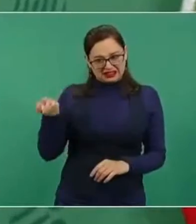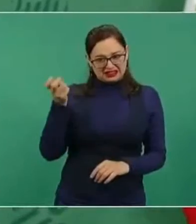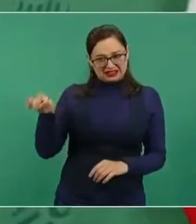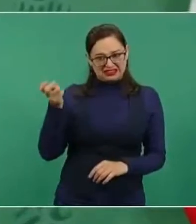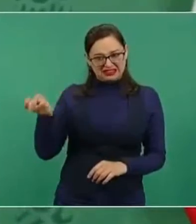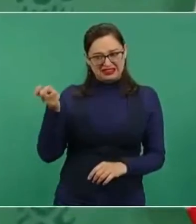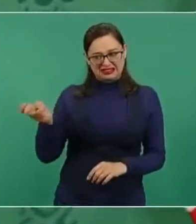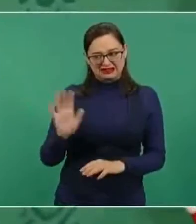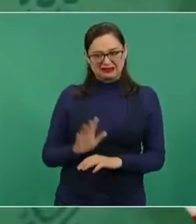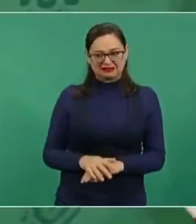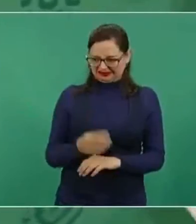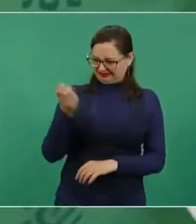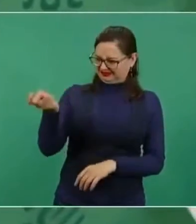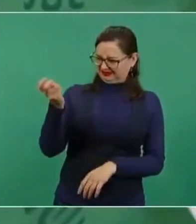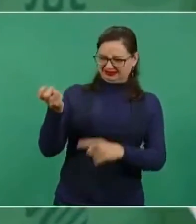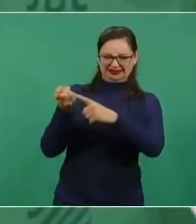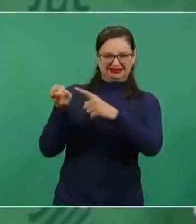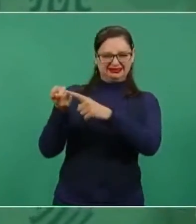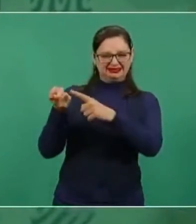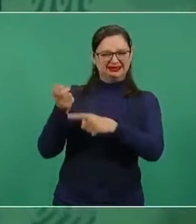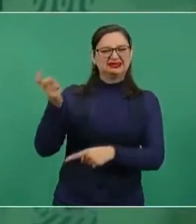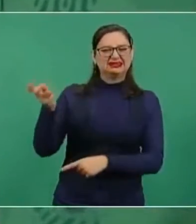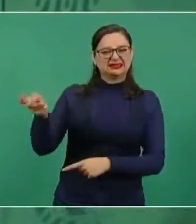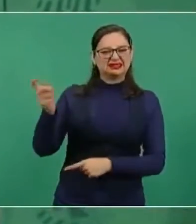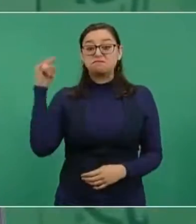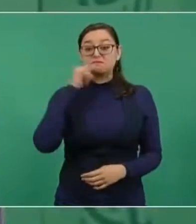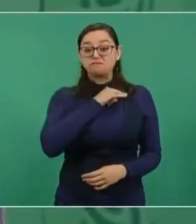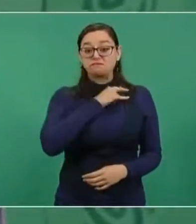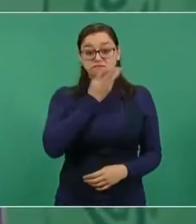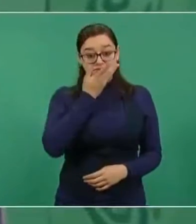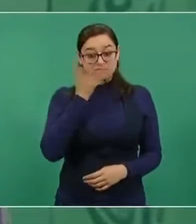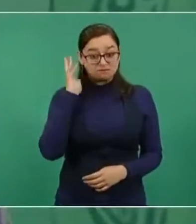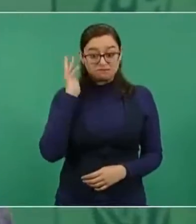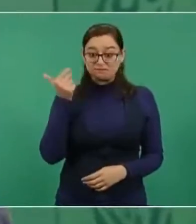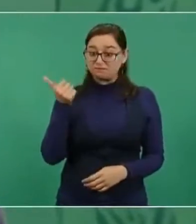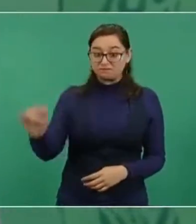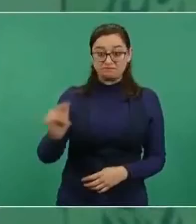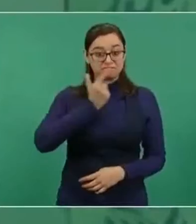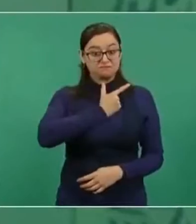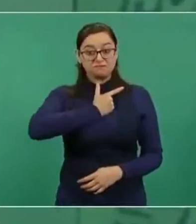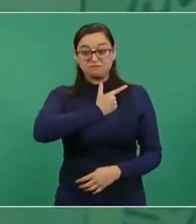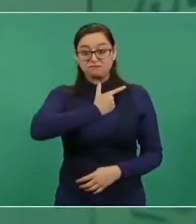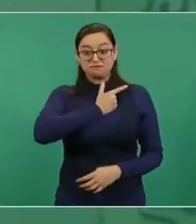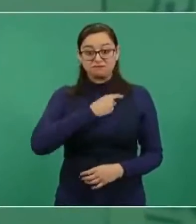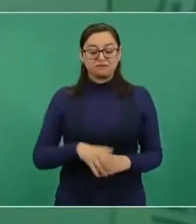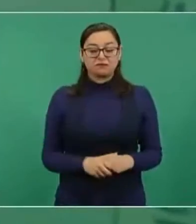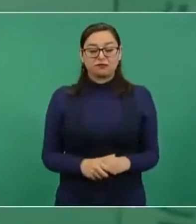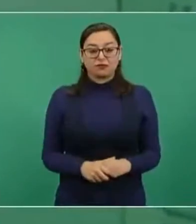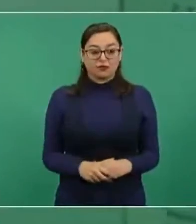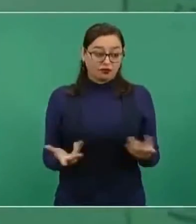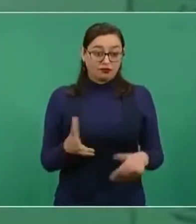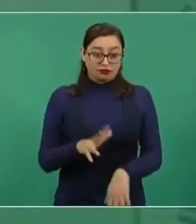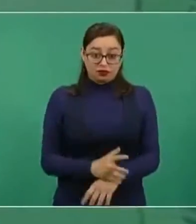y esa cosa es la hipocresía. Entonces, aclarar que es un acuerdo